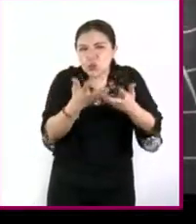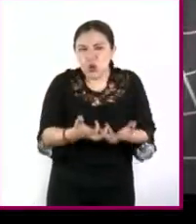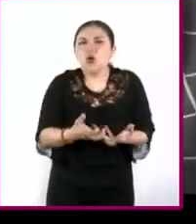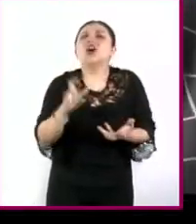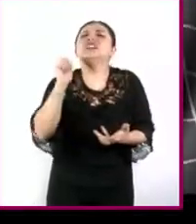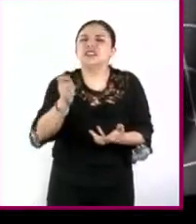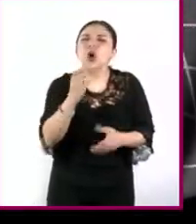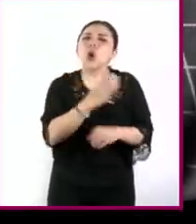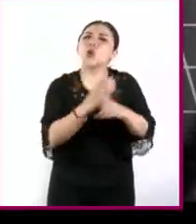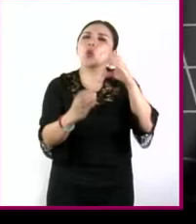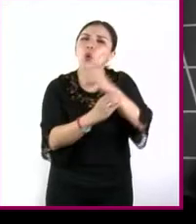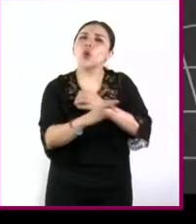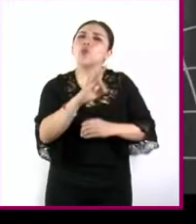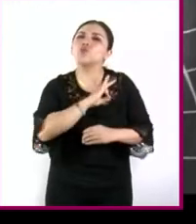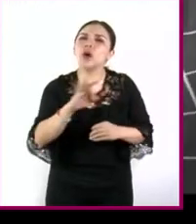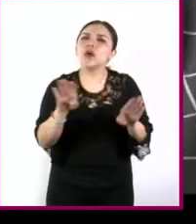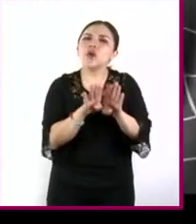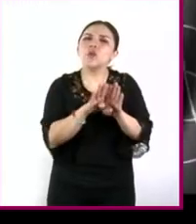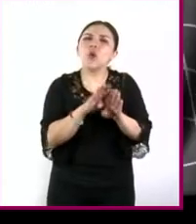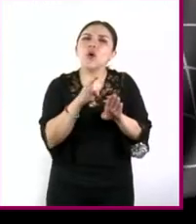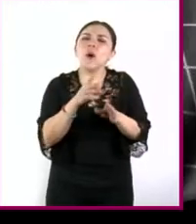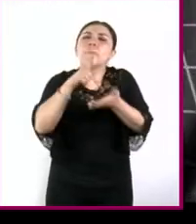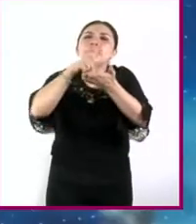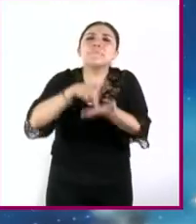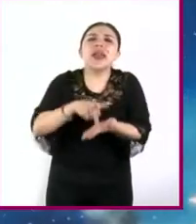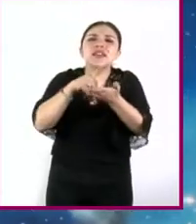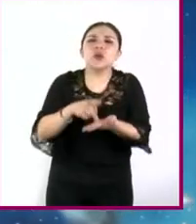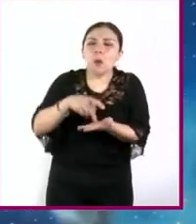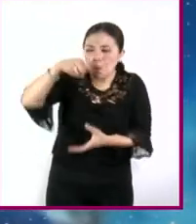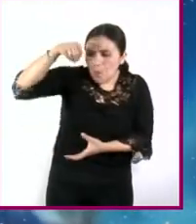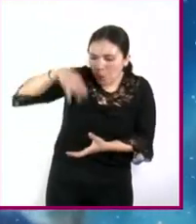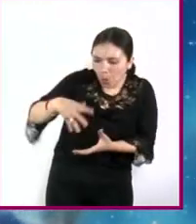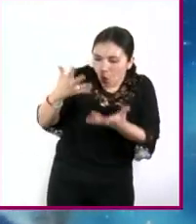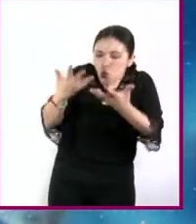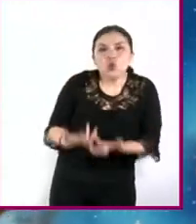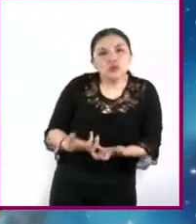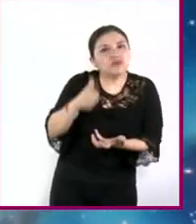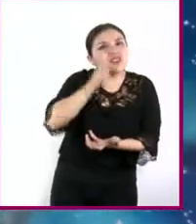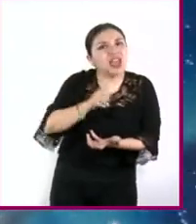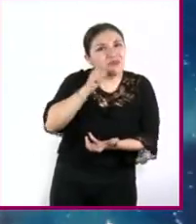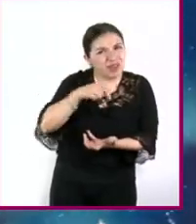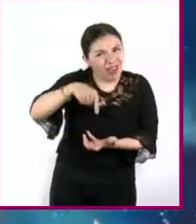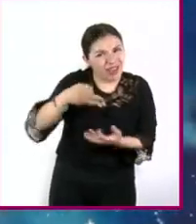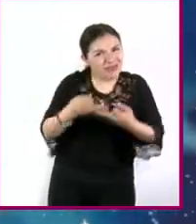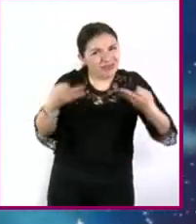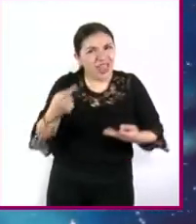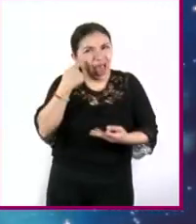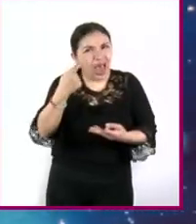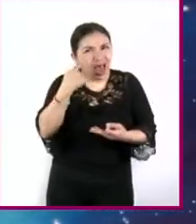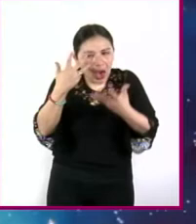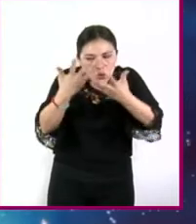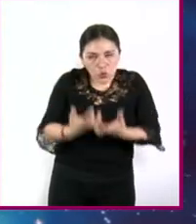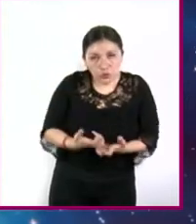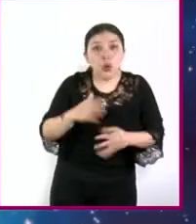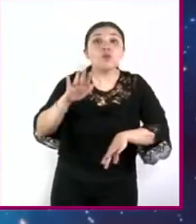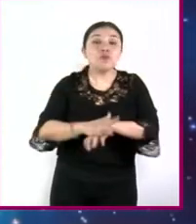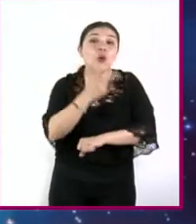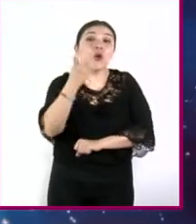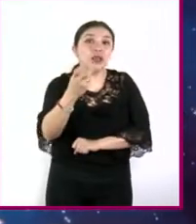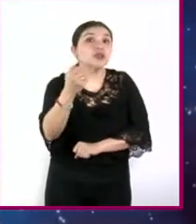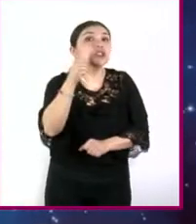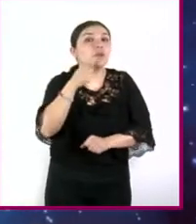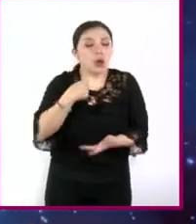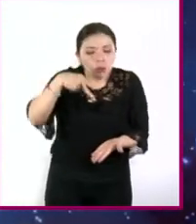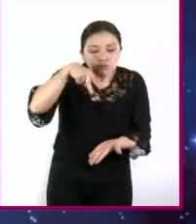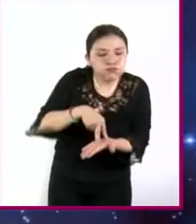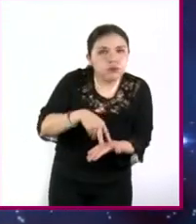los objetos son atraídos entre sí por su cantidad de materia O sea, en el caso de la Tierra es por eso que todos estamos pegados